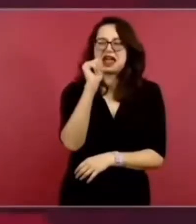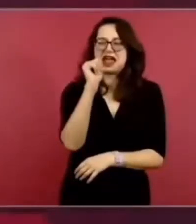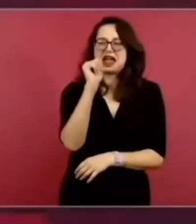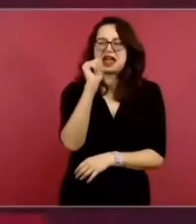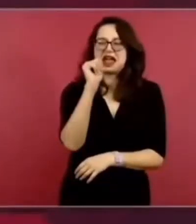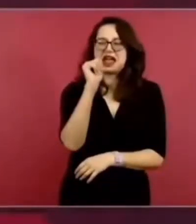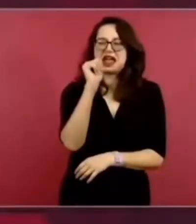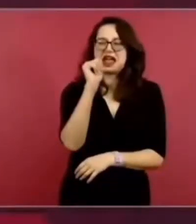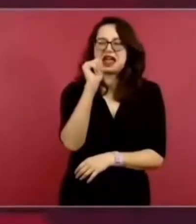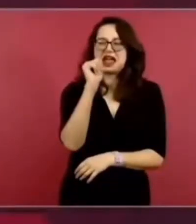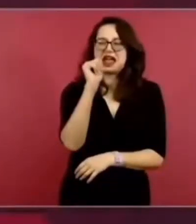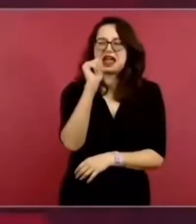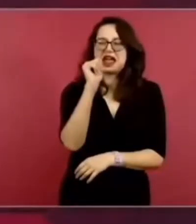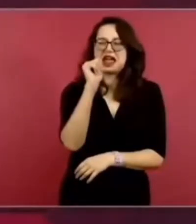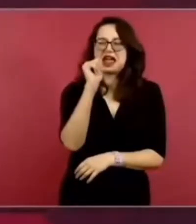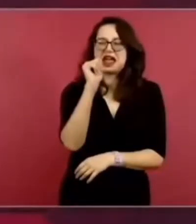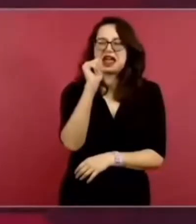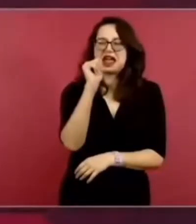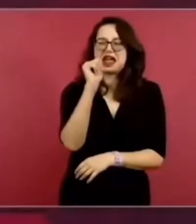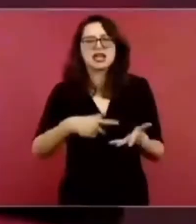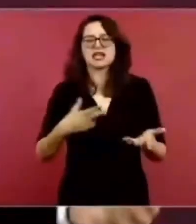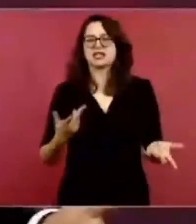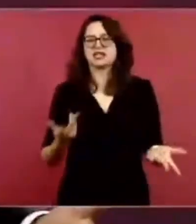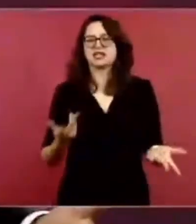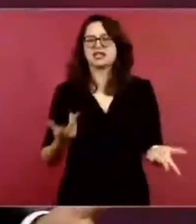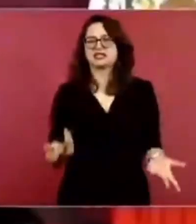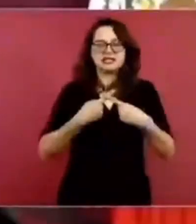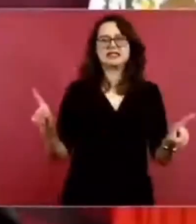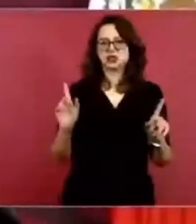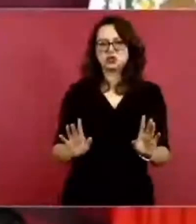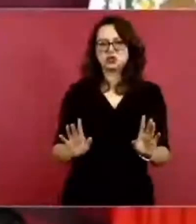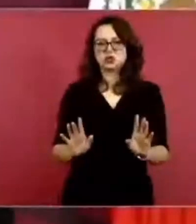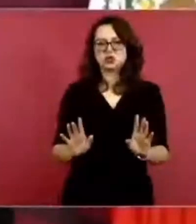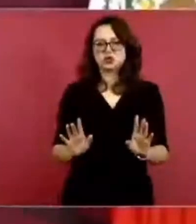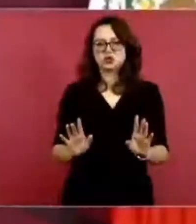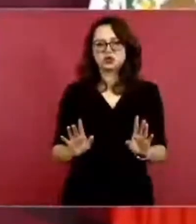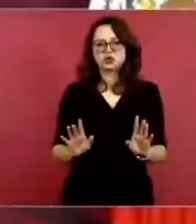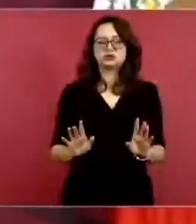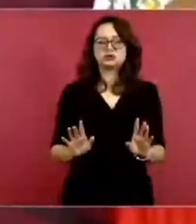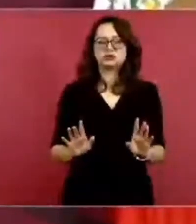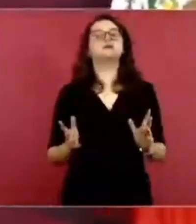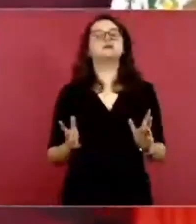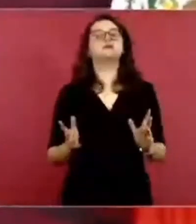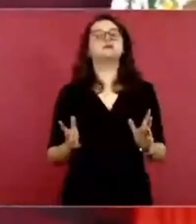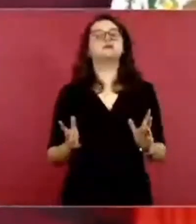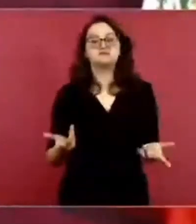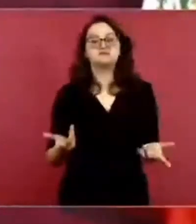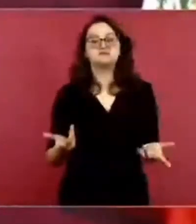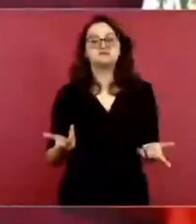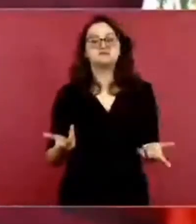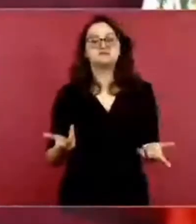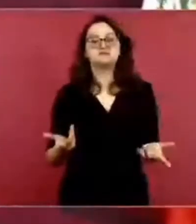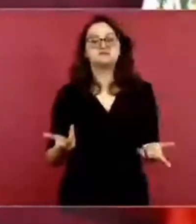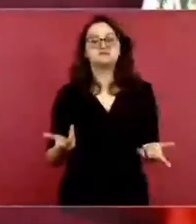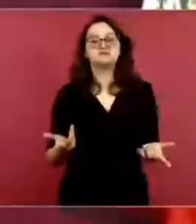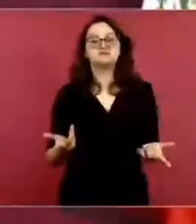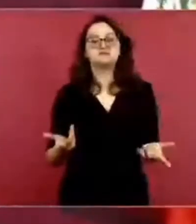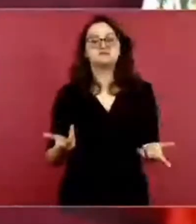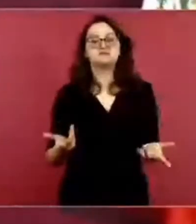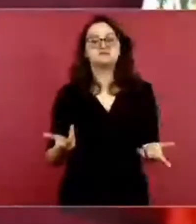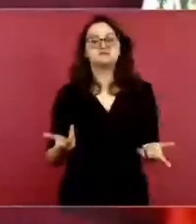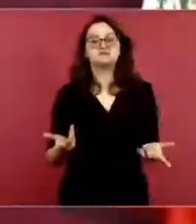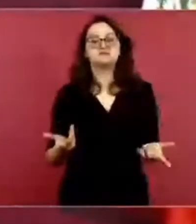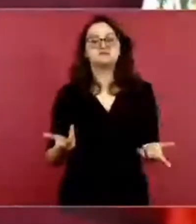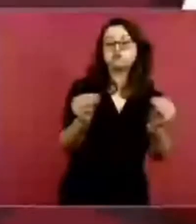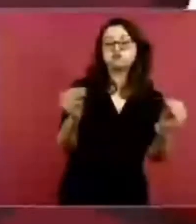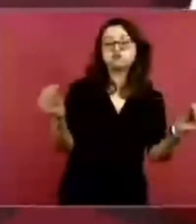distintos y los ponían a pelear ahí cuando había una